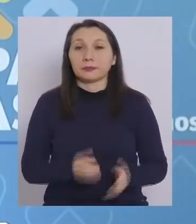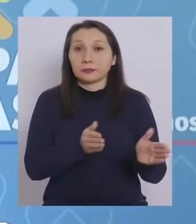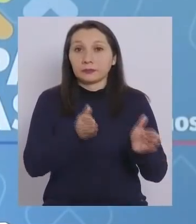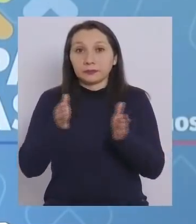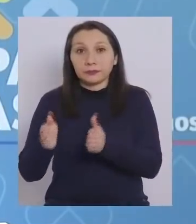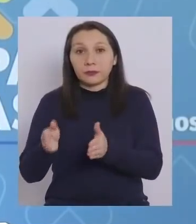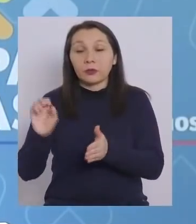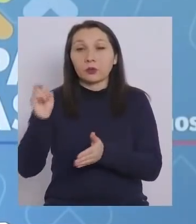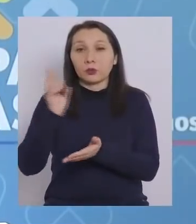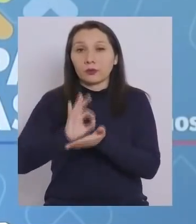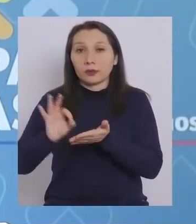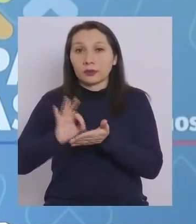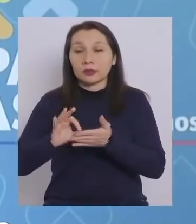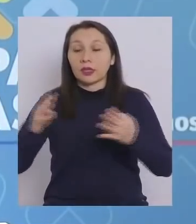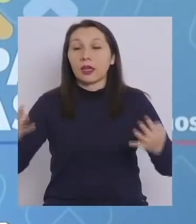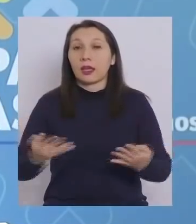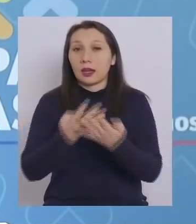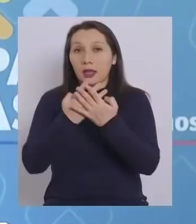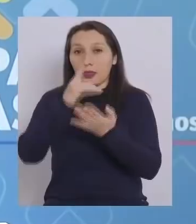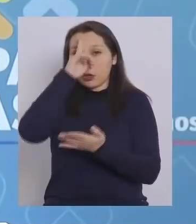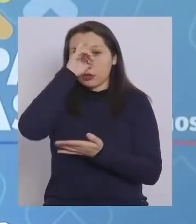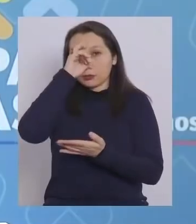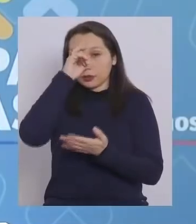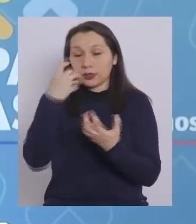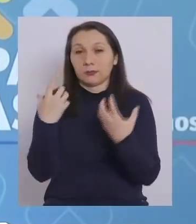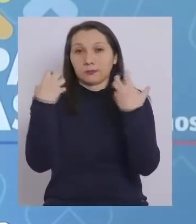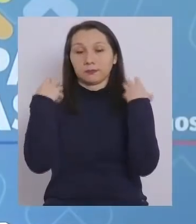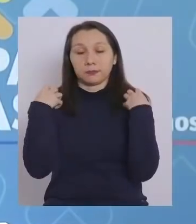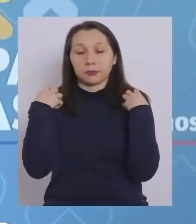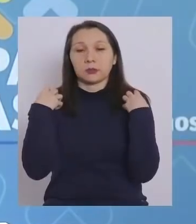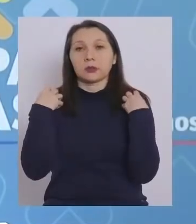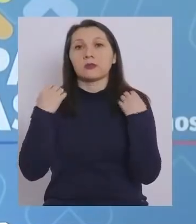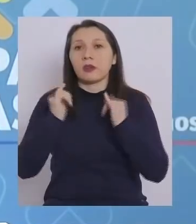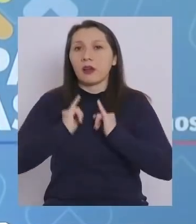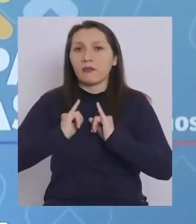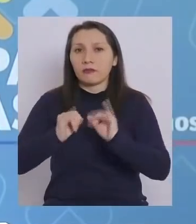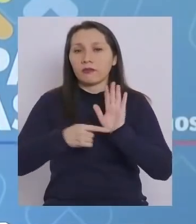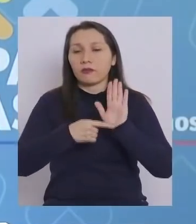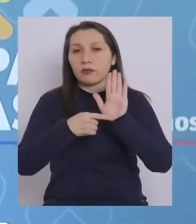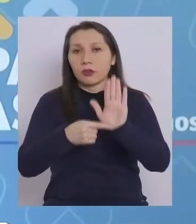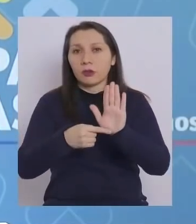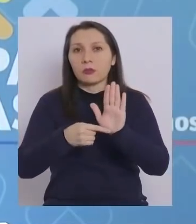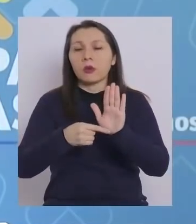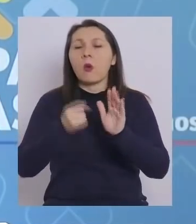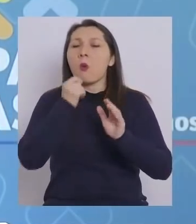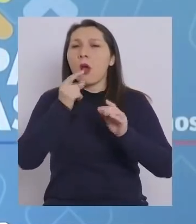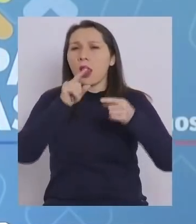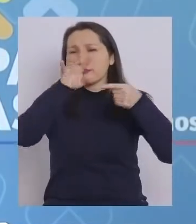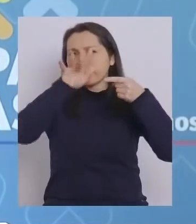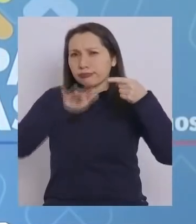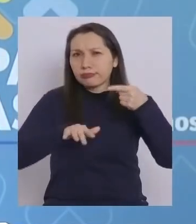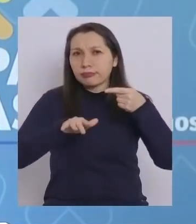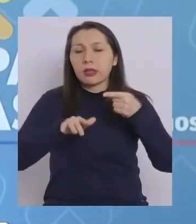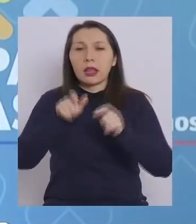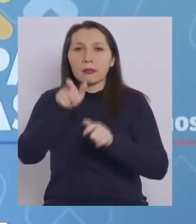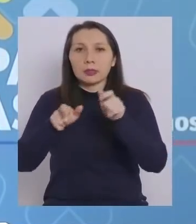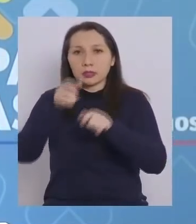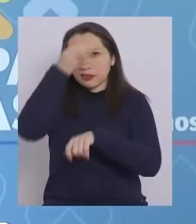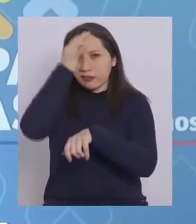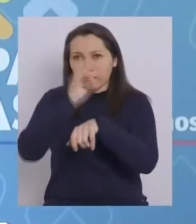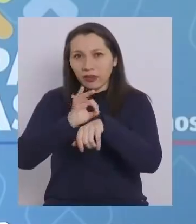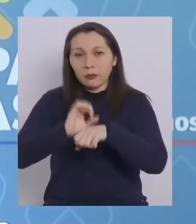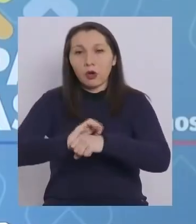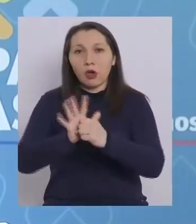continuación, el subsecretario de Redes Asistenciales nos hará una presentación sobre la caracterización de los pacientes COVID-19